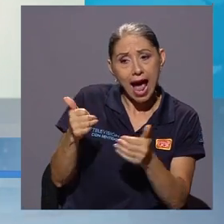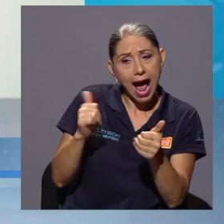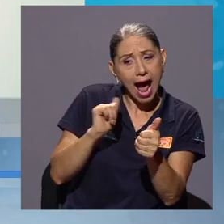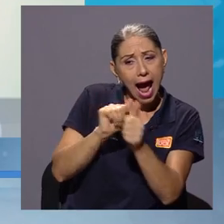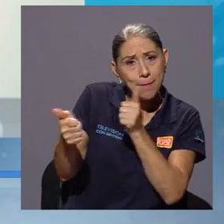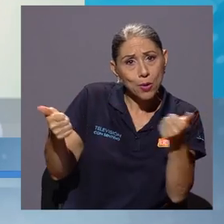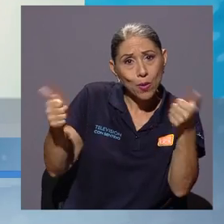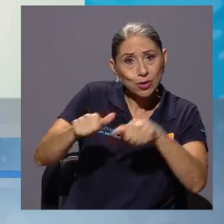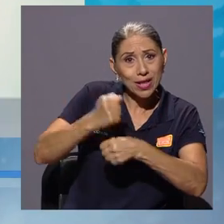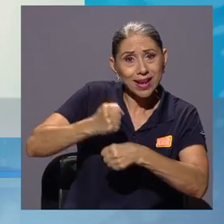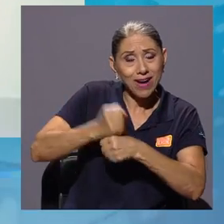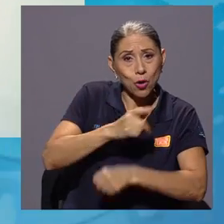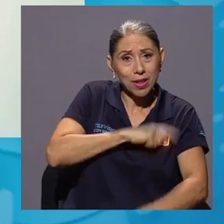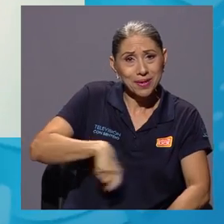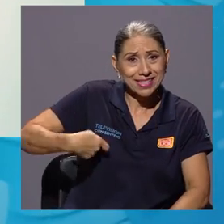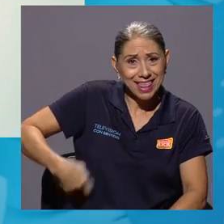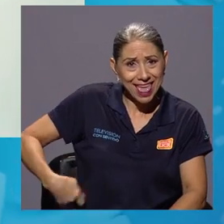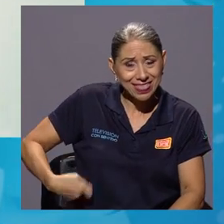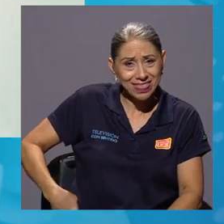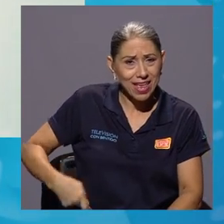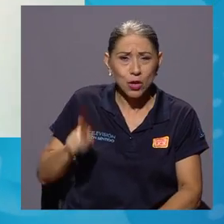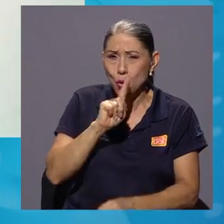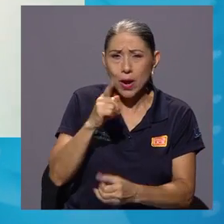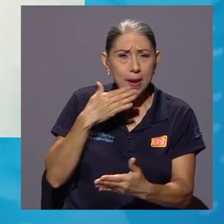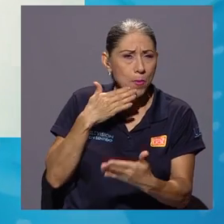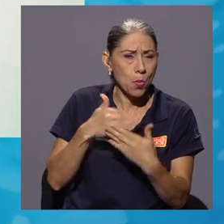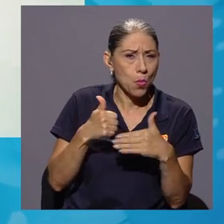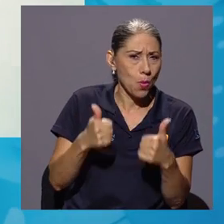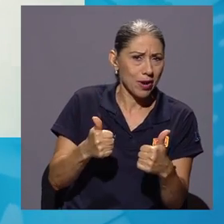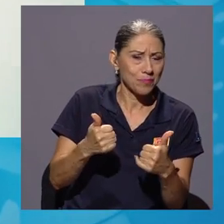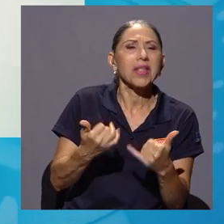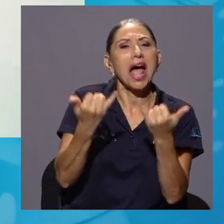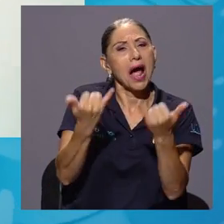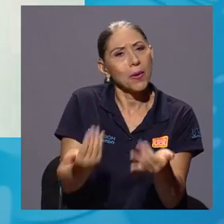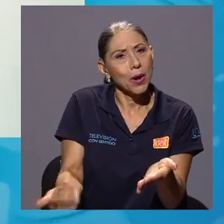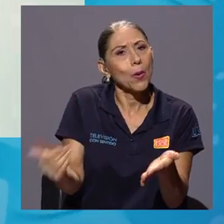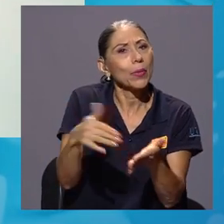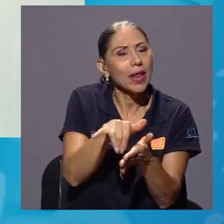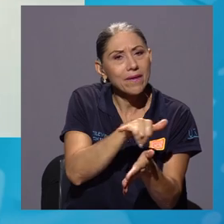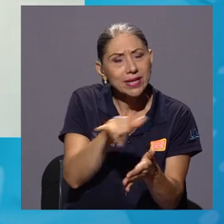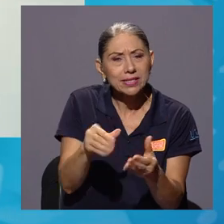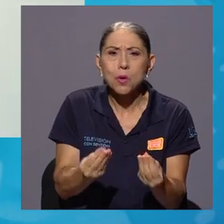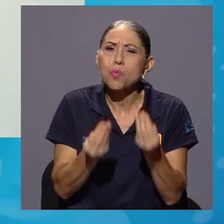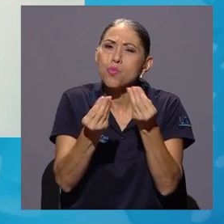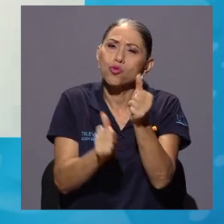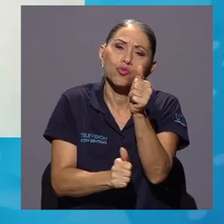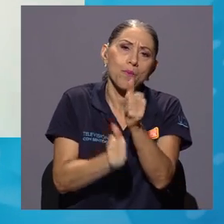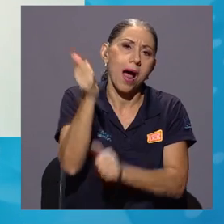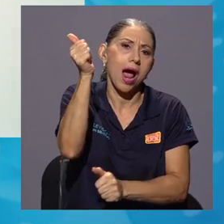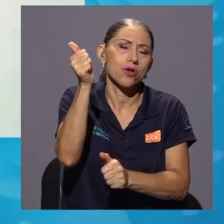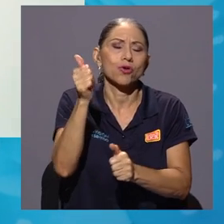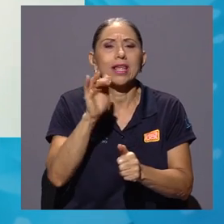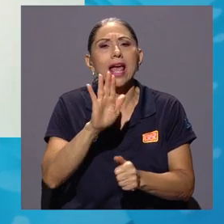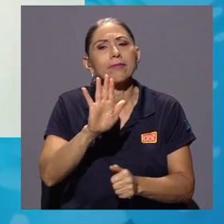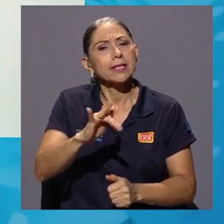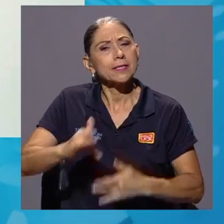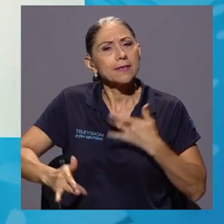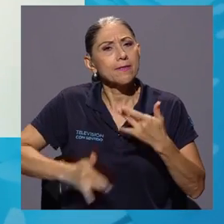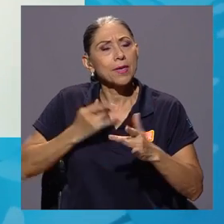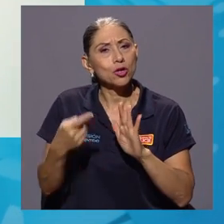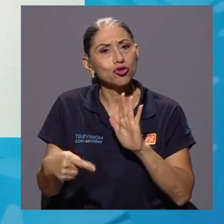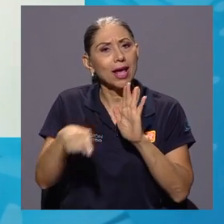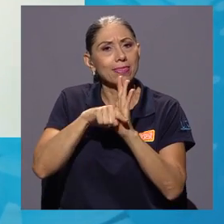en los que ya de por sí no eran muy favorables. Estamos hablando de que predominan las percepciones negativas, pero